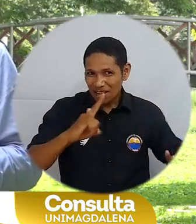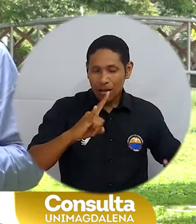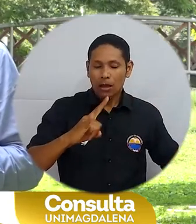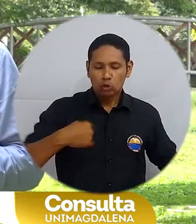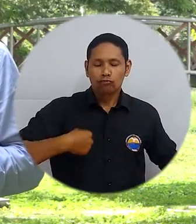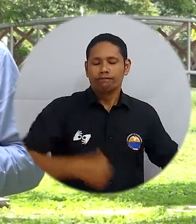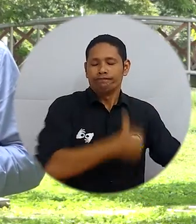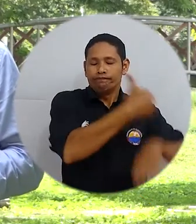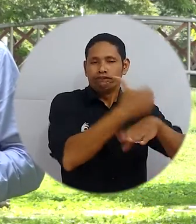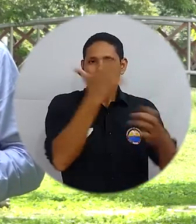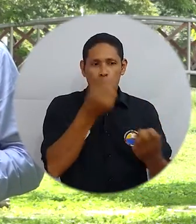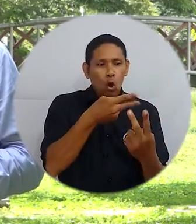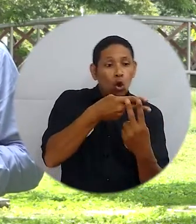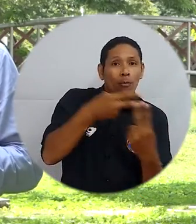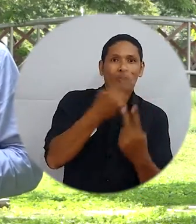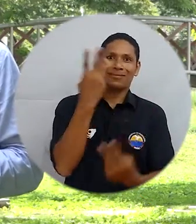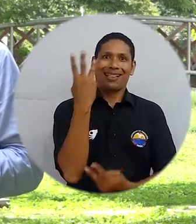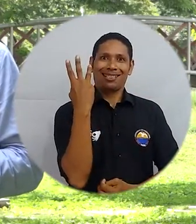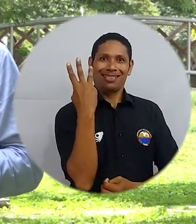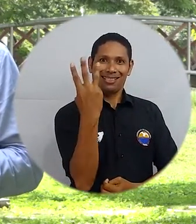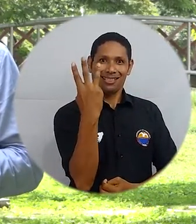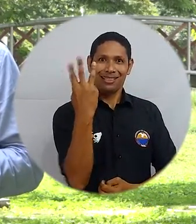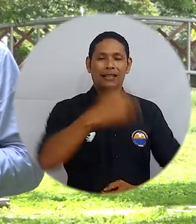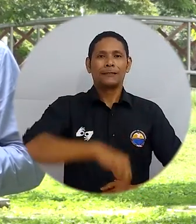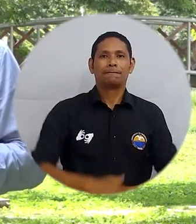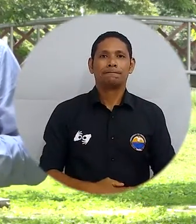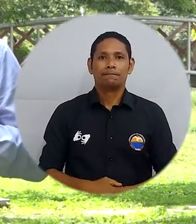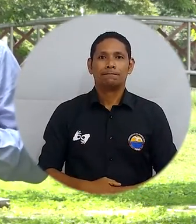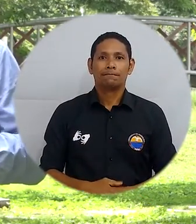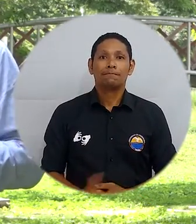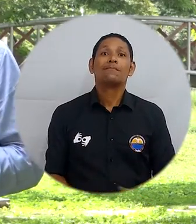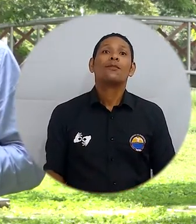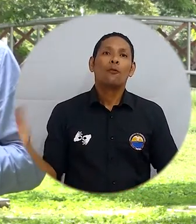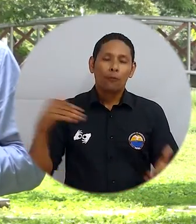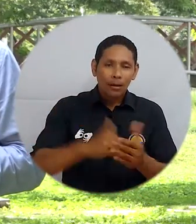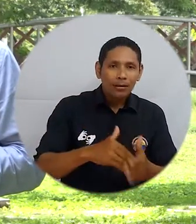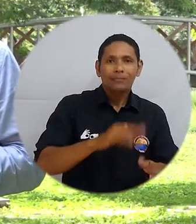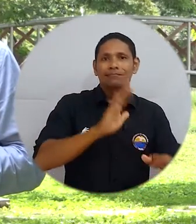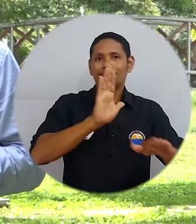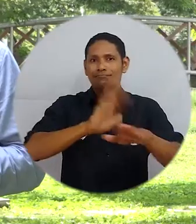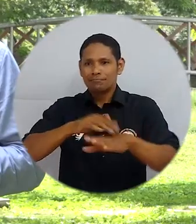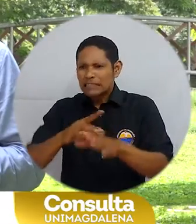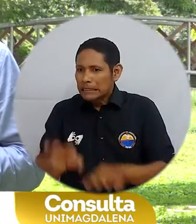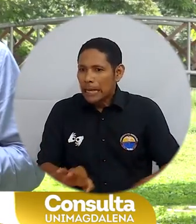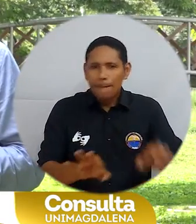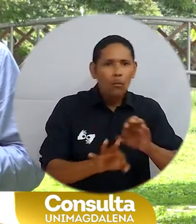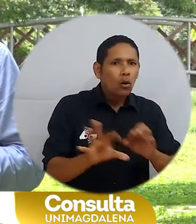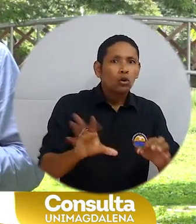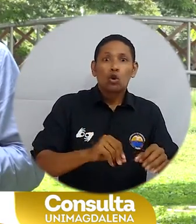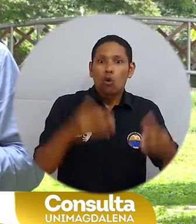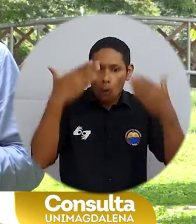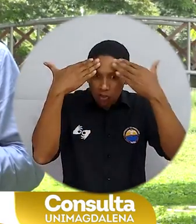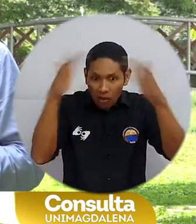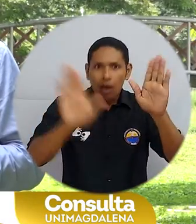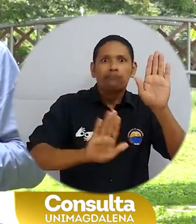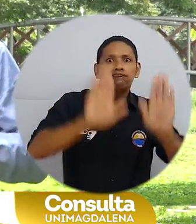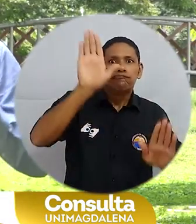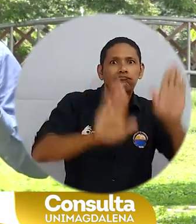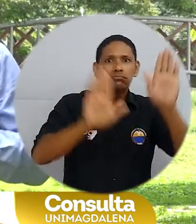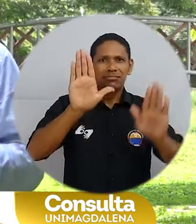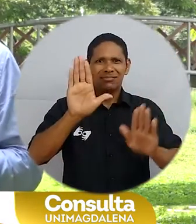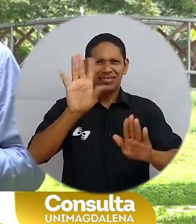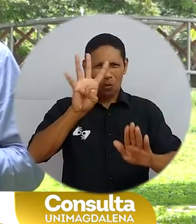-2024 con el número 3 en la consulta. Nuevamente, estamos haciendo un ejercicio de participación democrática